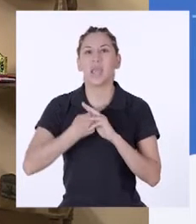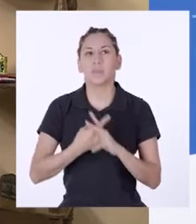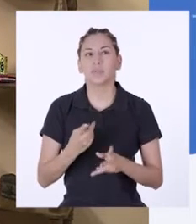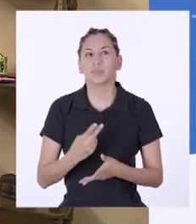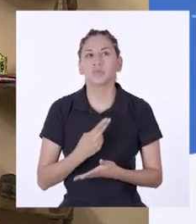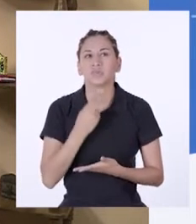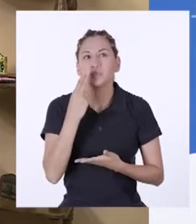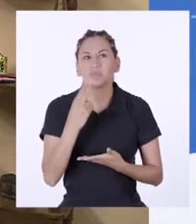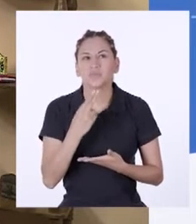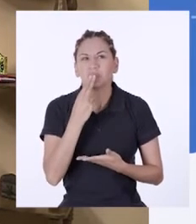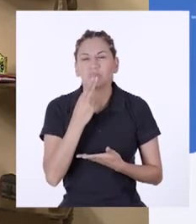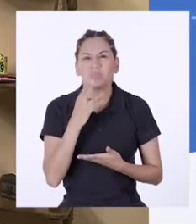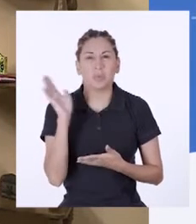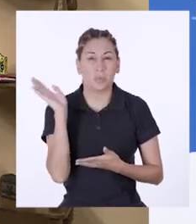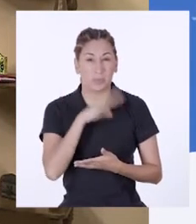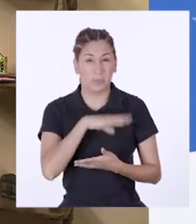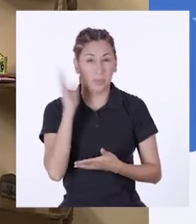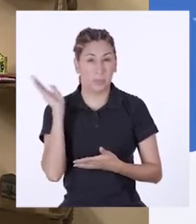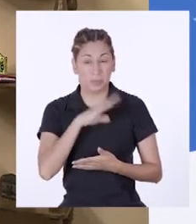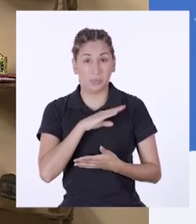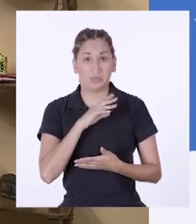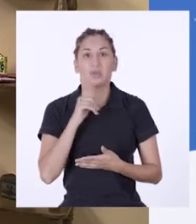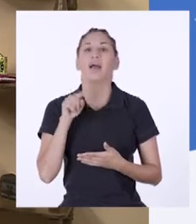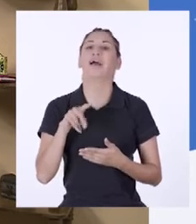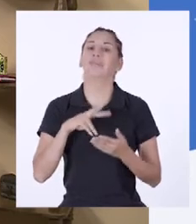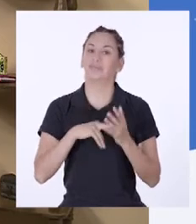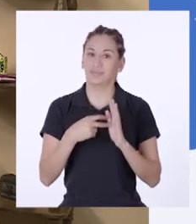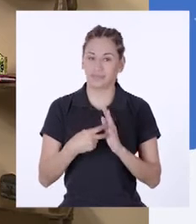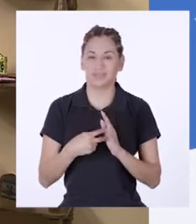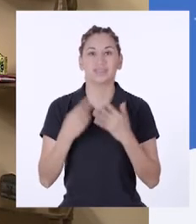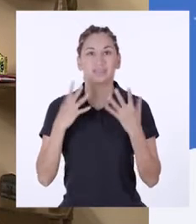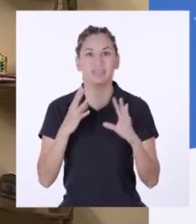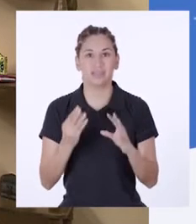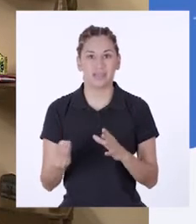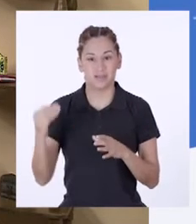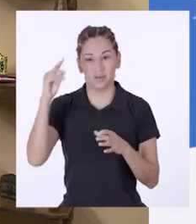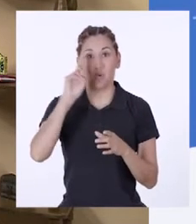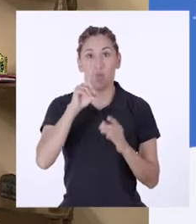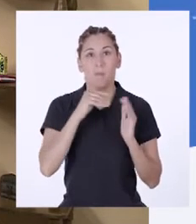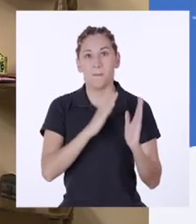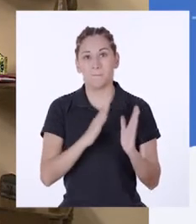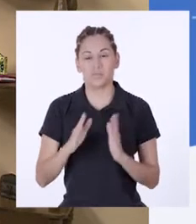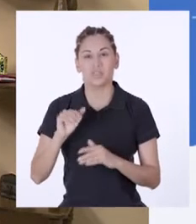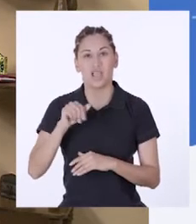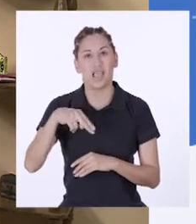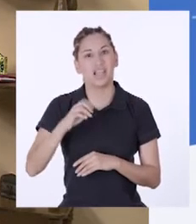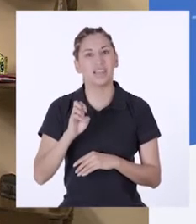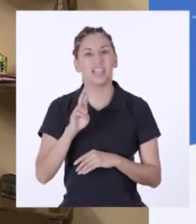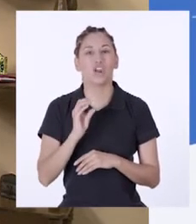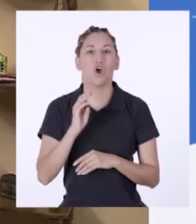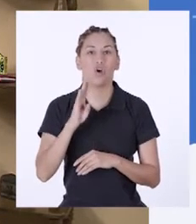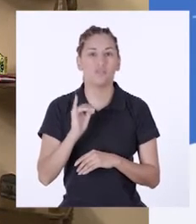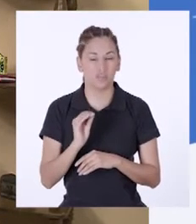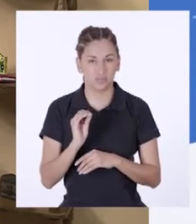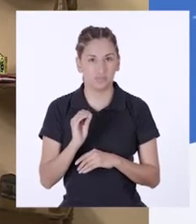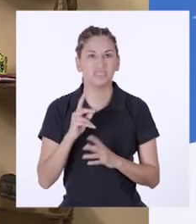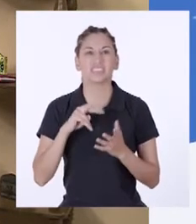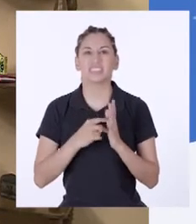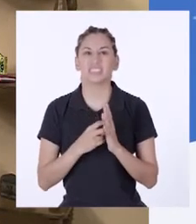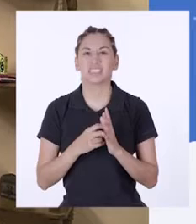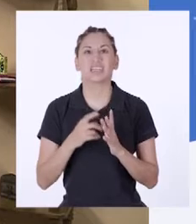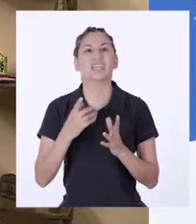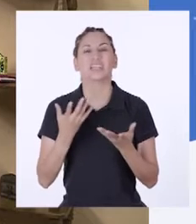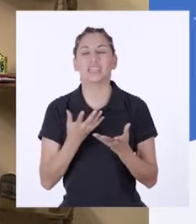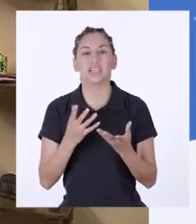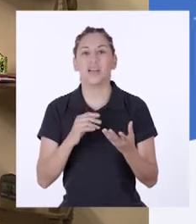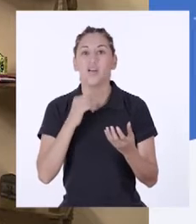oler a podrido. Si pasa esto, significa que se ha instalado un proceso anaerobio, es decir, una